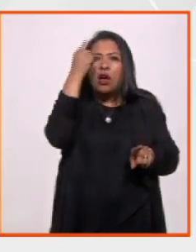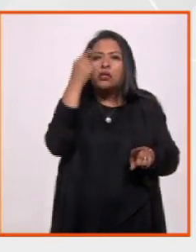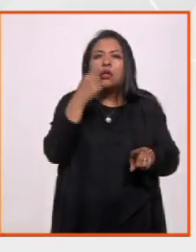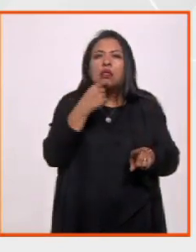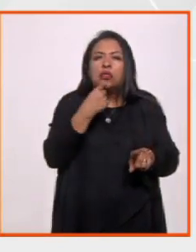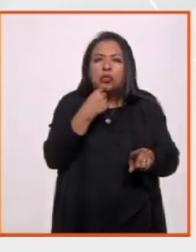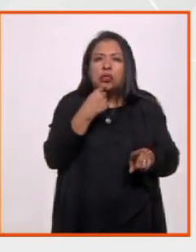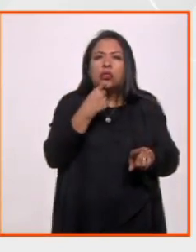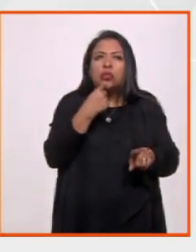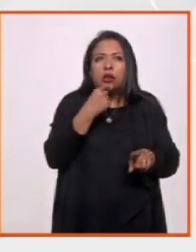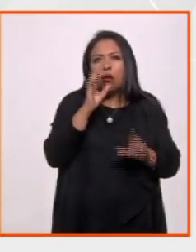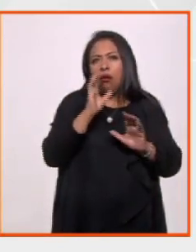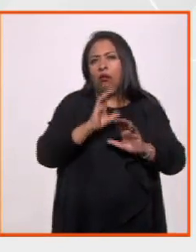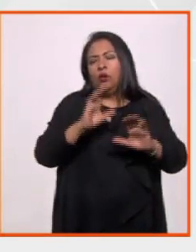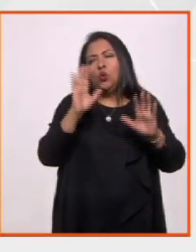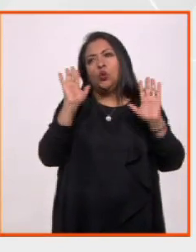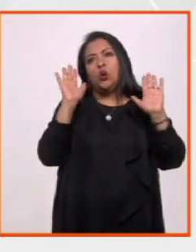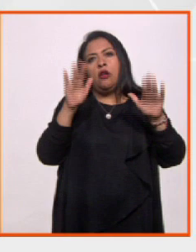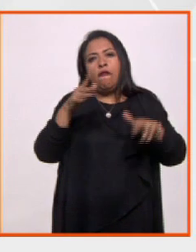pronunciarlo, de cantarlo.